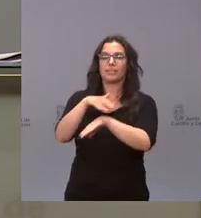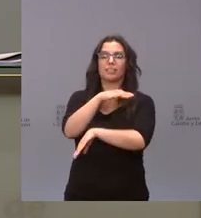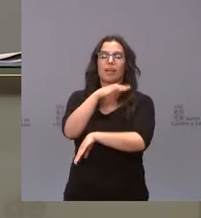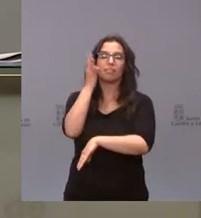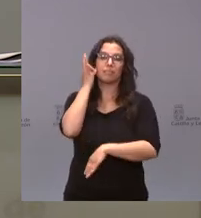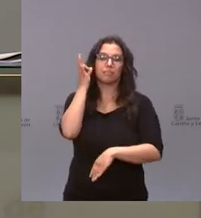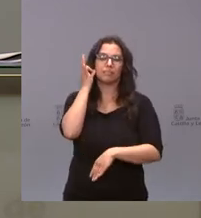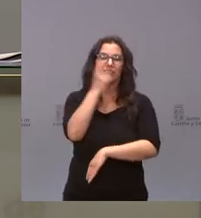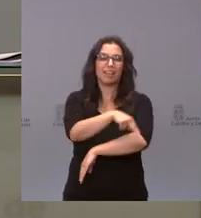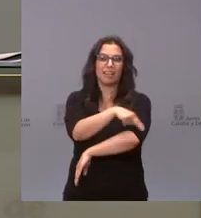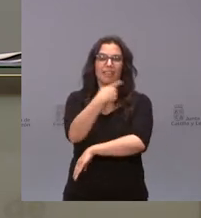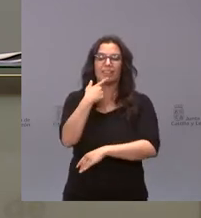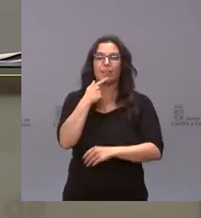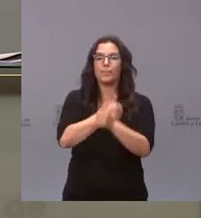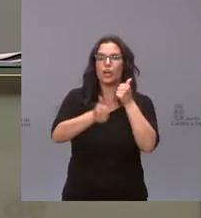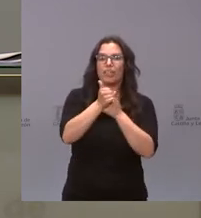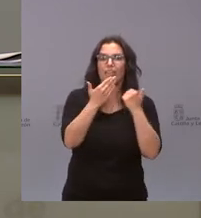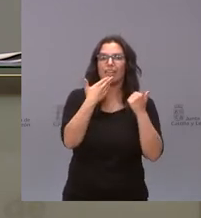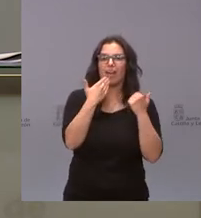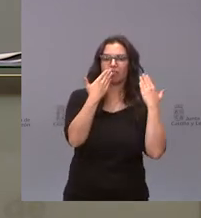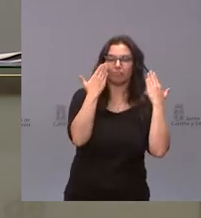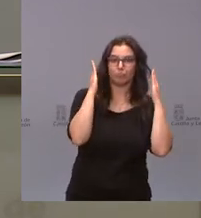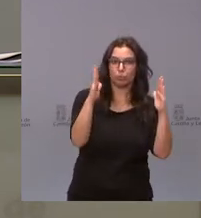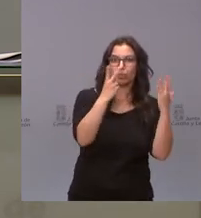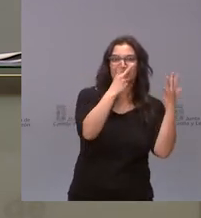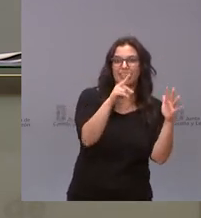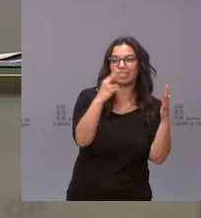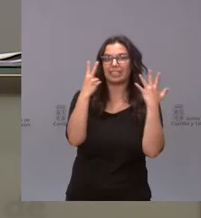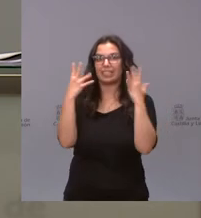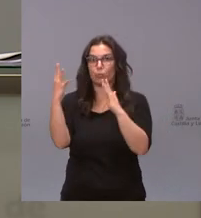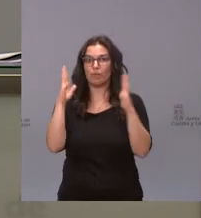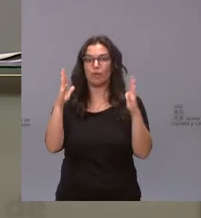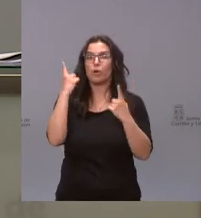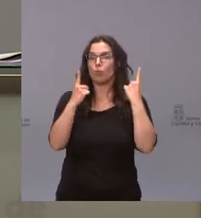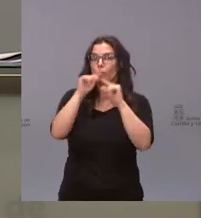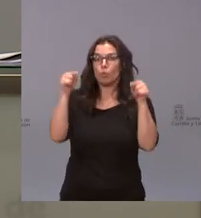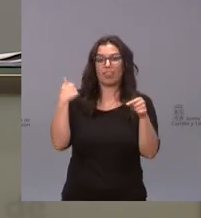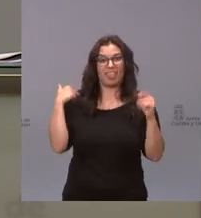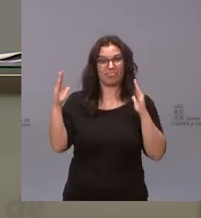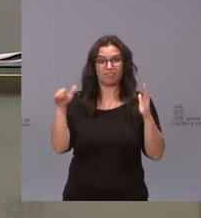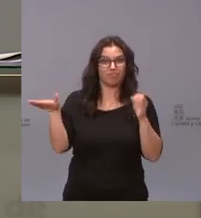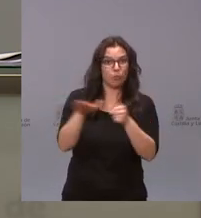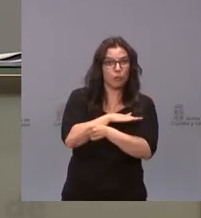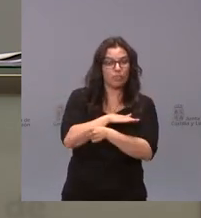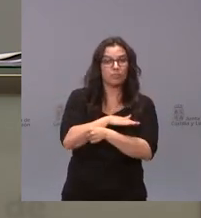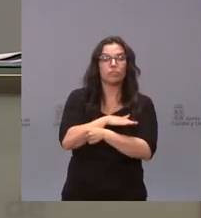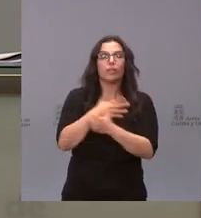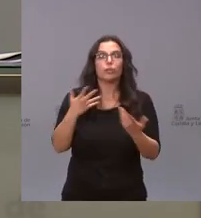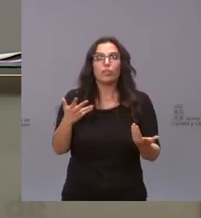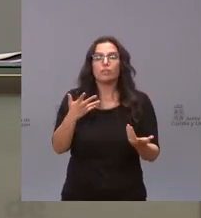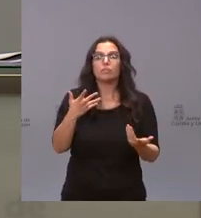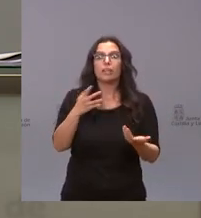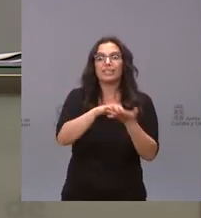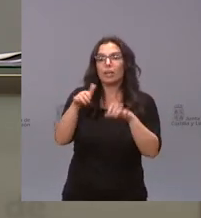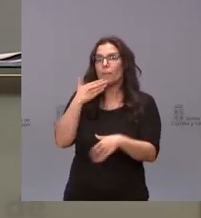al grupo entre 70 y 79 años pero aquí hay provincias donde ya se ha llegado al 100% como Soria no sé si Castilla y Lón se plantearía pedir que esa vacuna